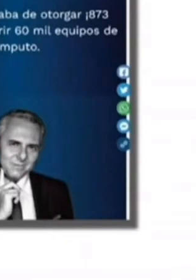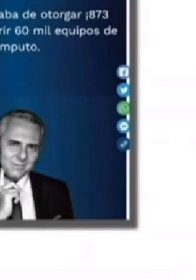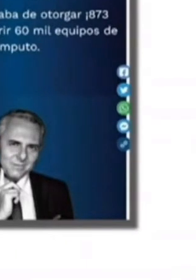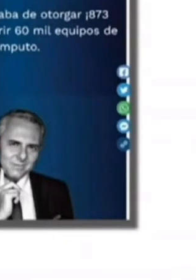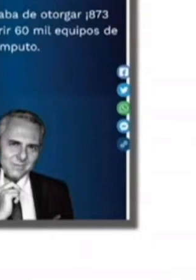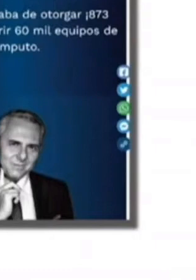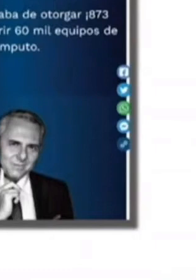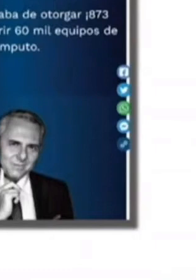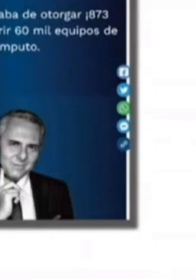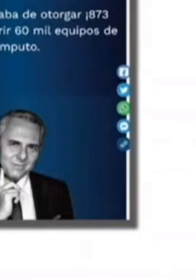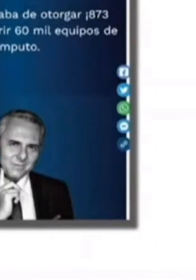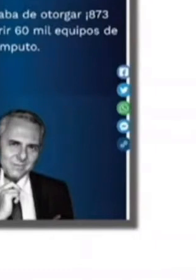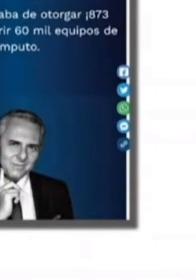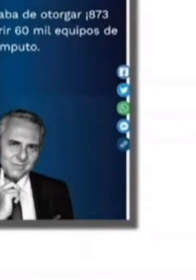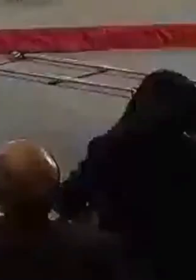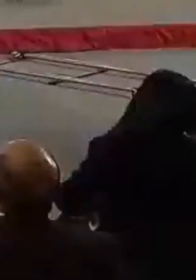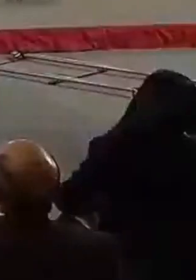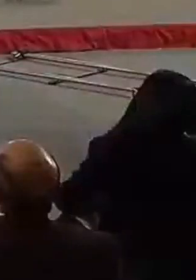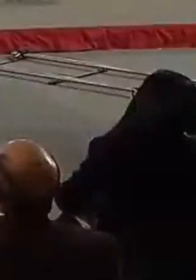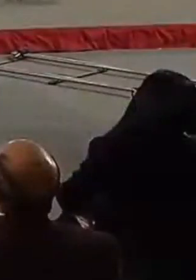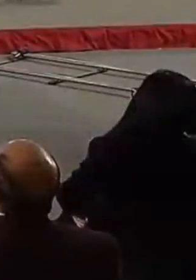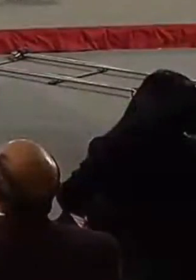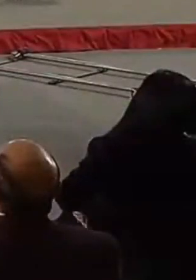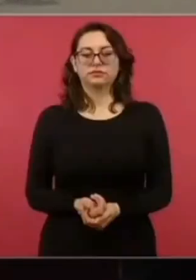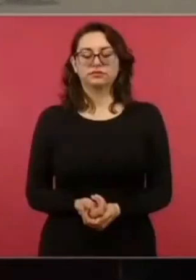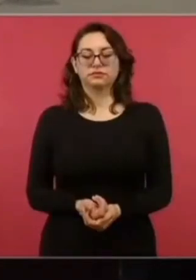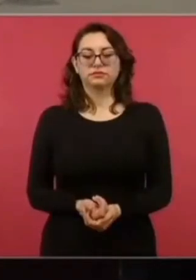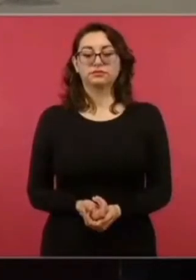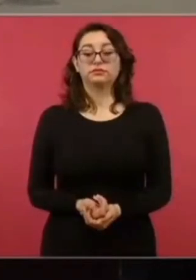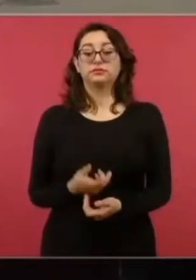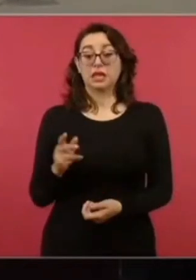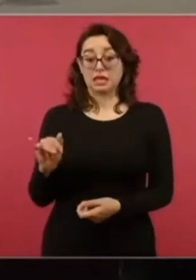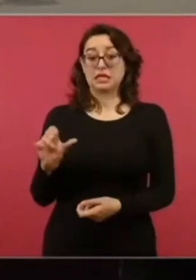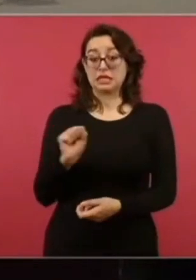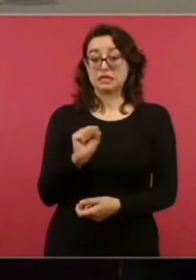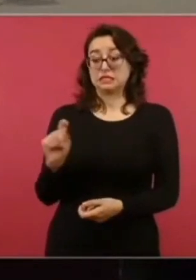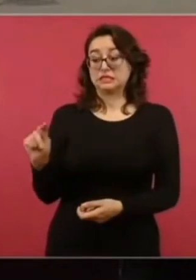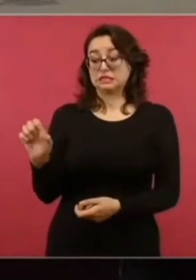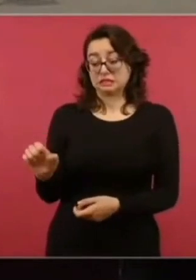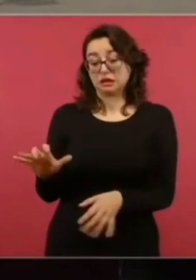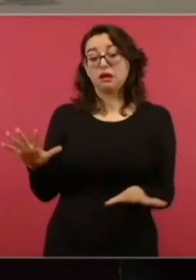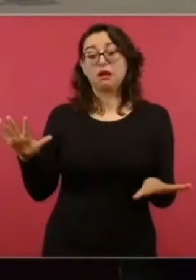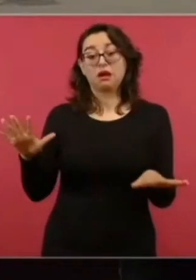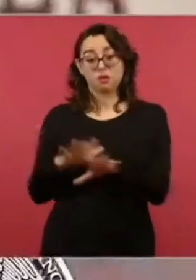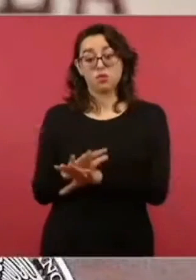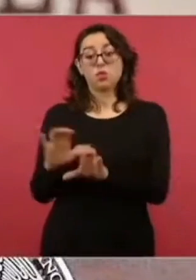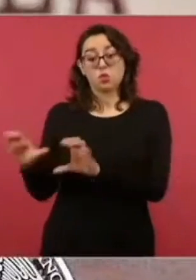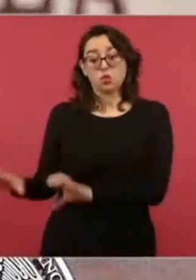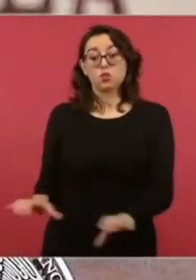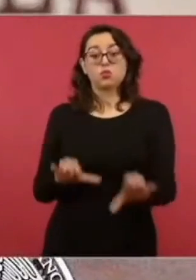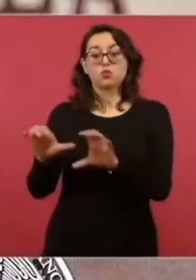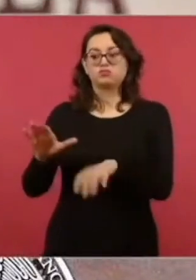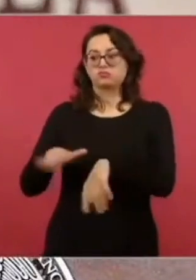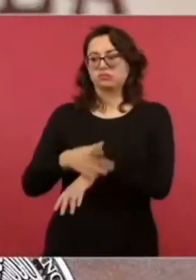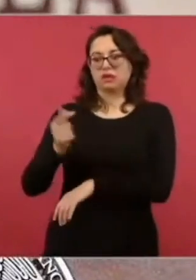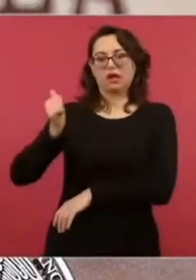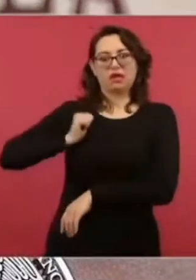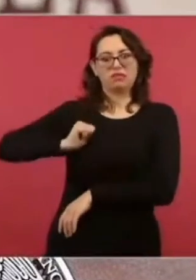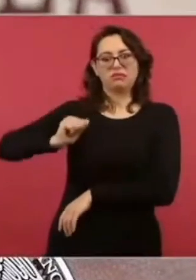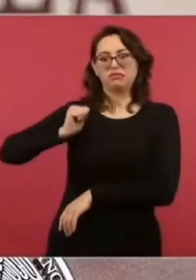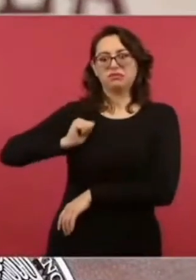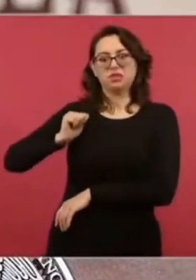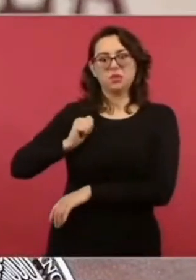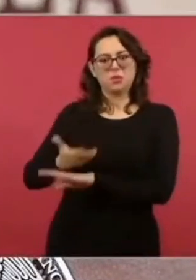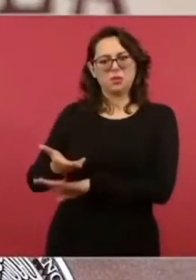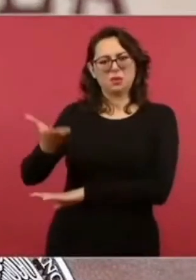vigentes. El ISTE renovó más de 40 mil equipos de cómputo que estaban obsoletos de un contrato que operaba desde